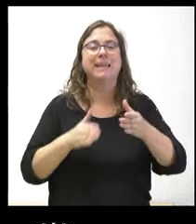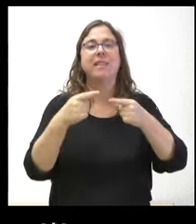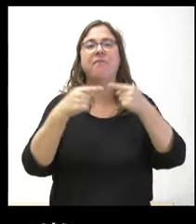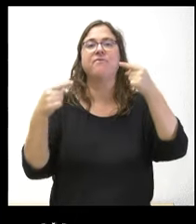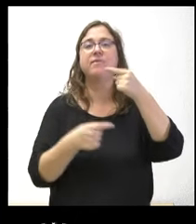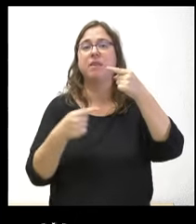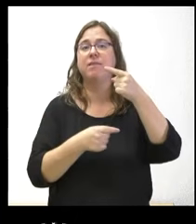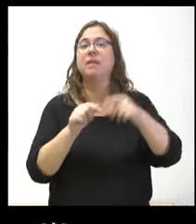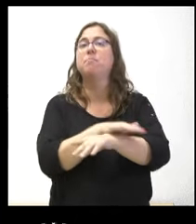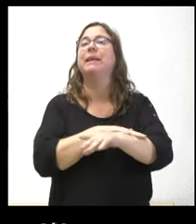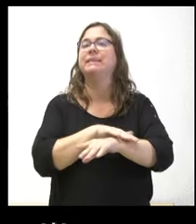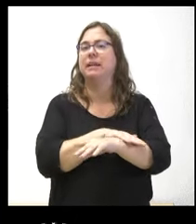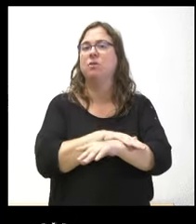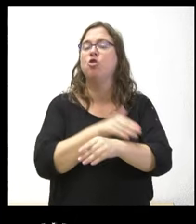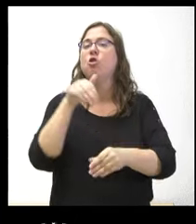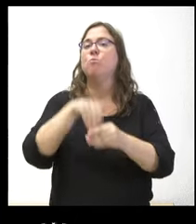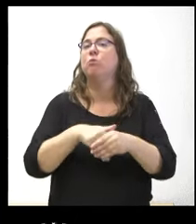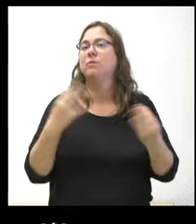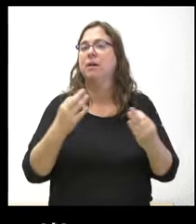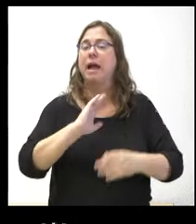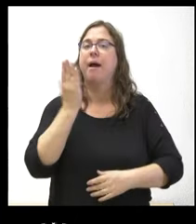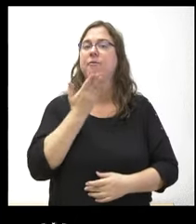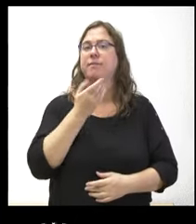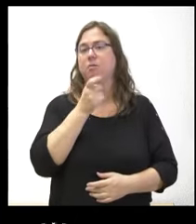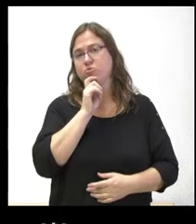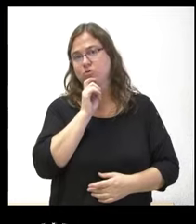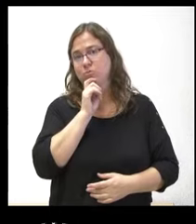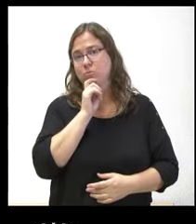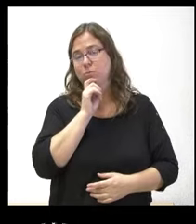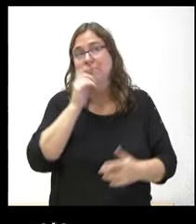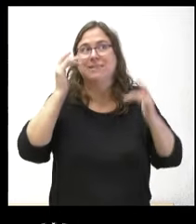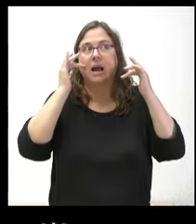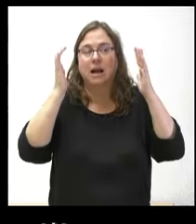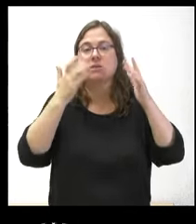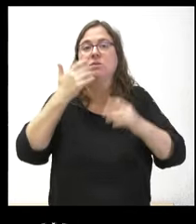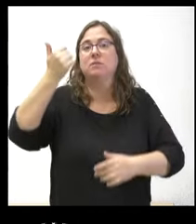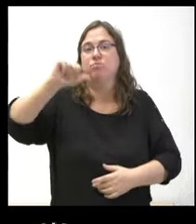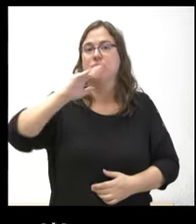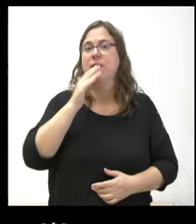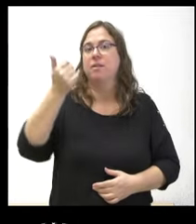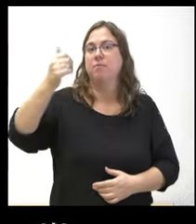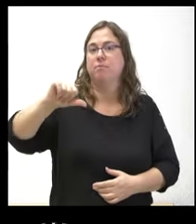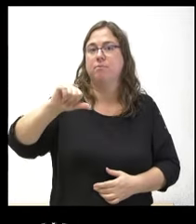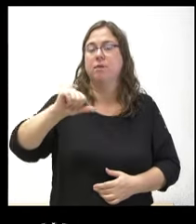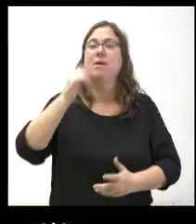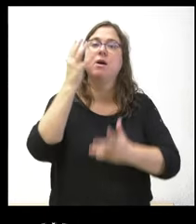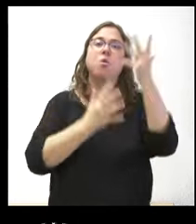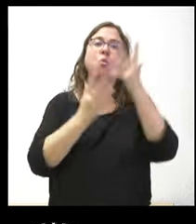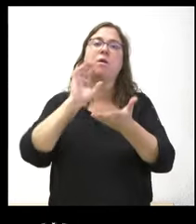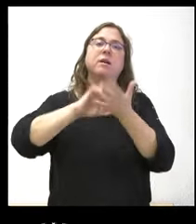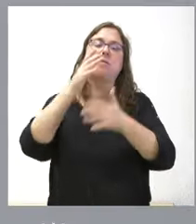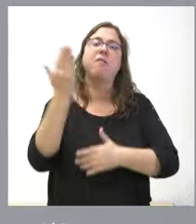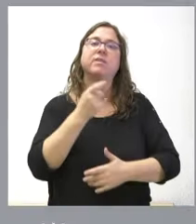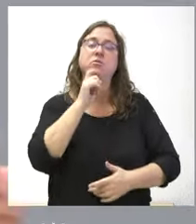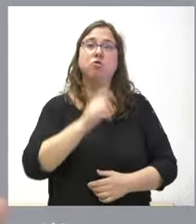planteado el ministerio y cómo puede afectar eso un hipotético rechazo que parece que puede haber a las cuentas de Castilla y León